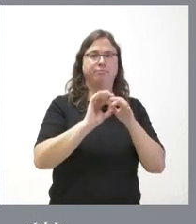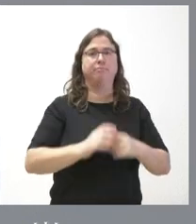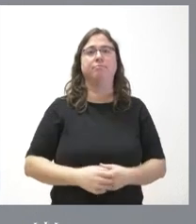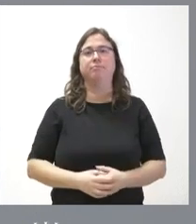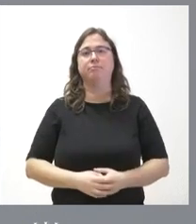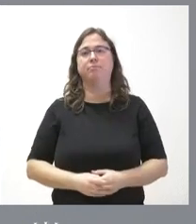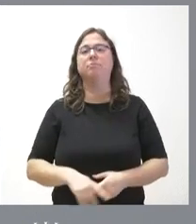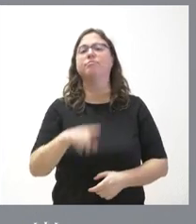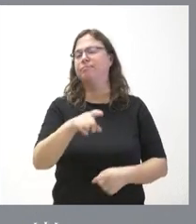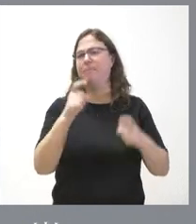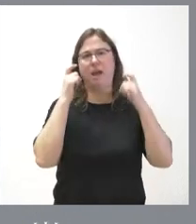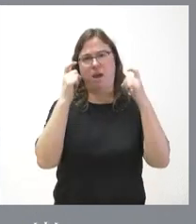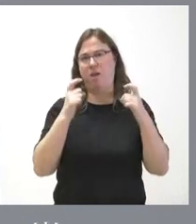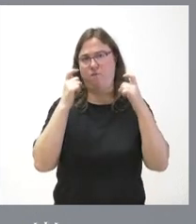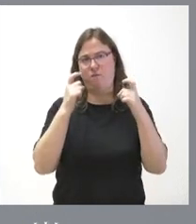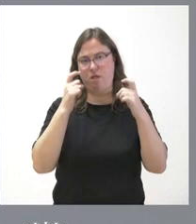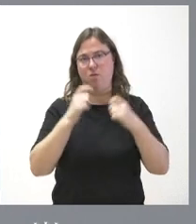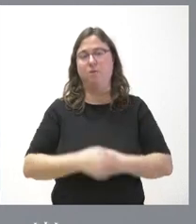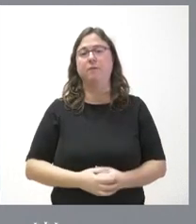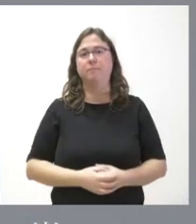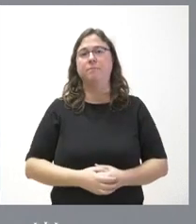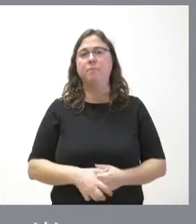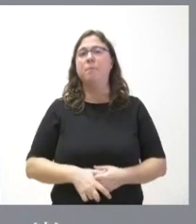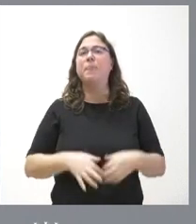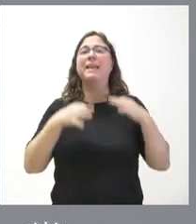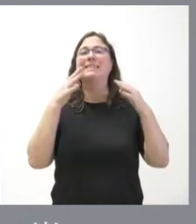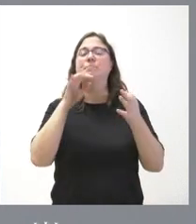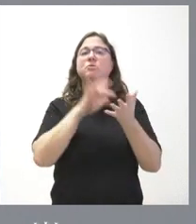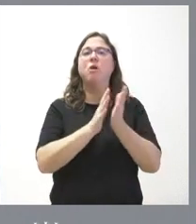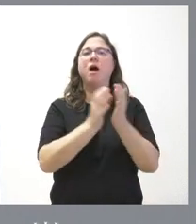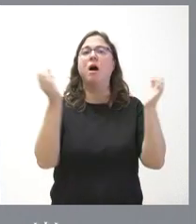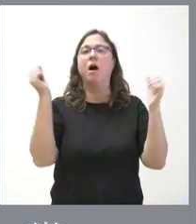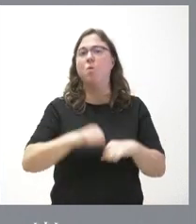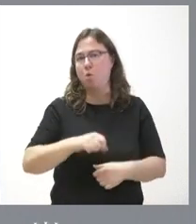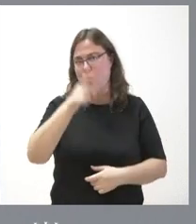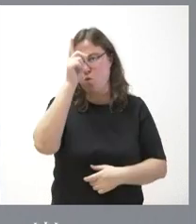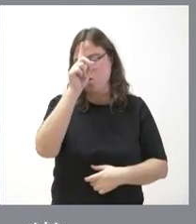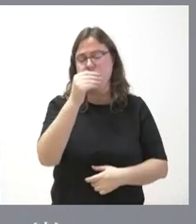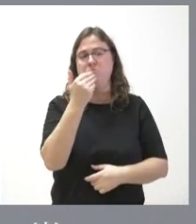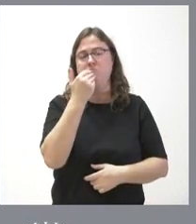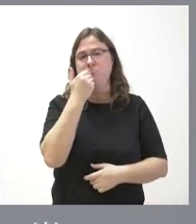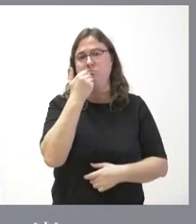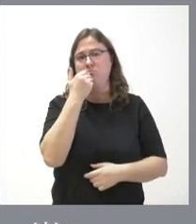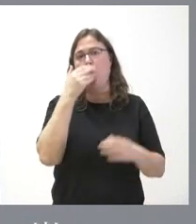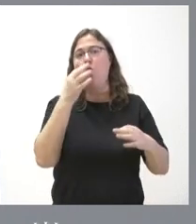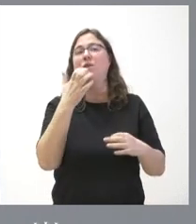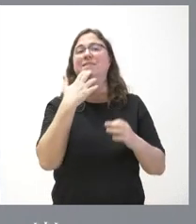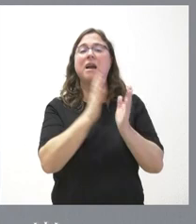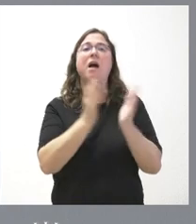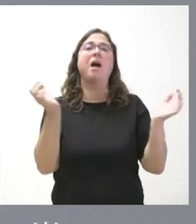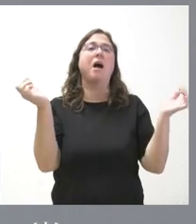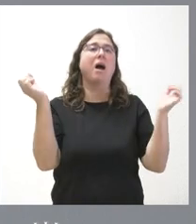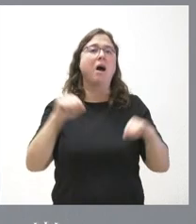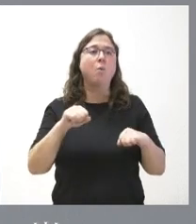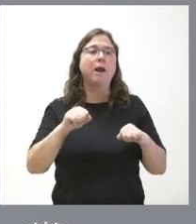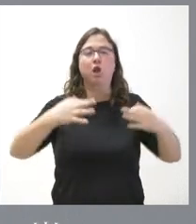y este es el esfuerzo que hay que hacer por supuesto que no siempre se alcanzan acuerdos por supuesto que los acuerdos no siempre